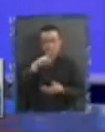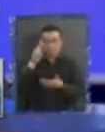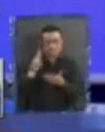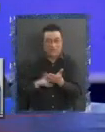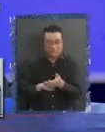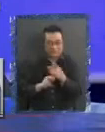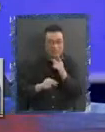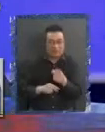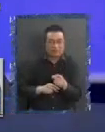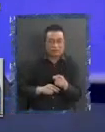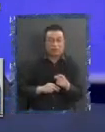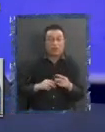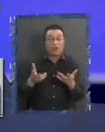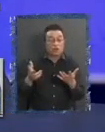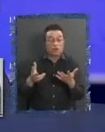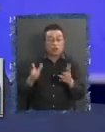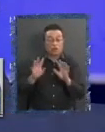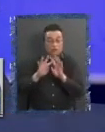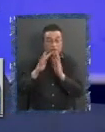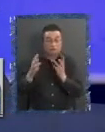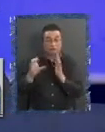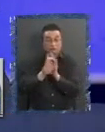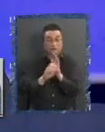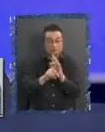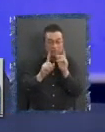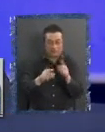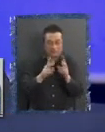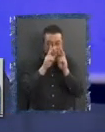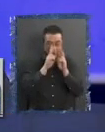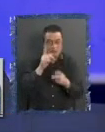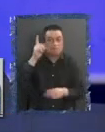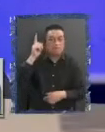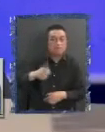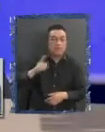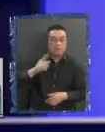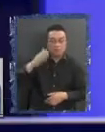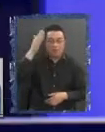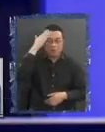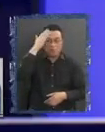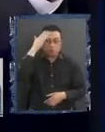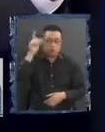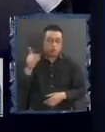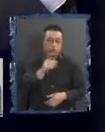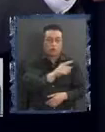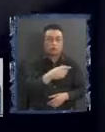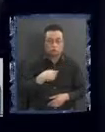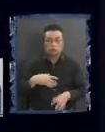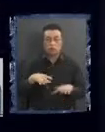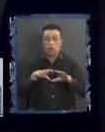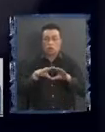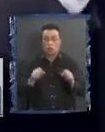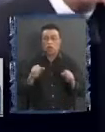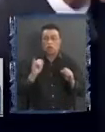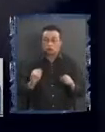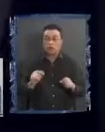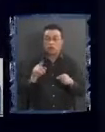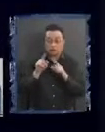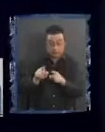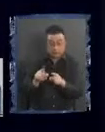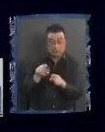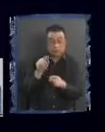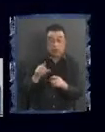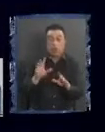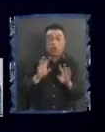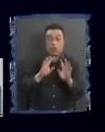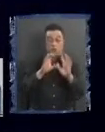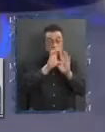la convención continual debe ser respetuosa del mandato popular estoy de acuerdo yo sí quiero adelantar la opinión la convención debe ser